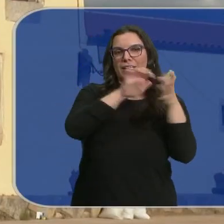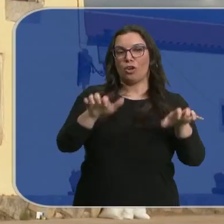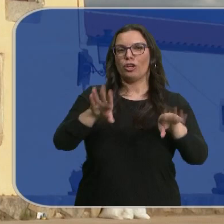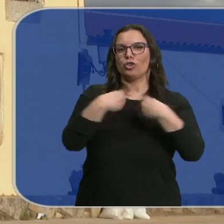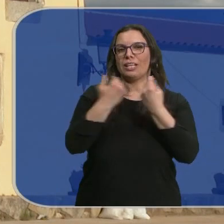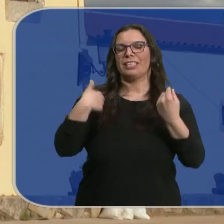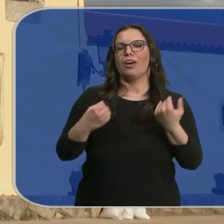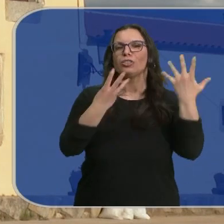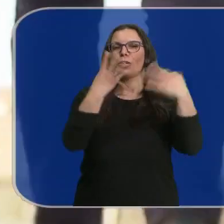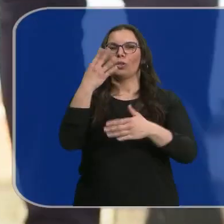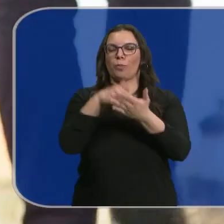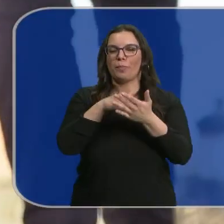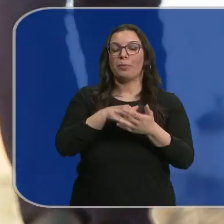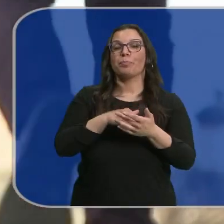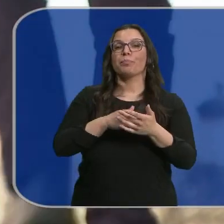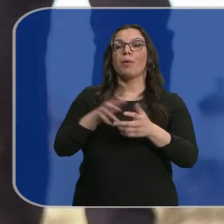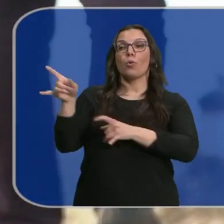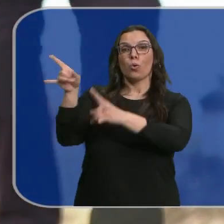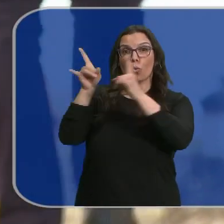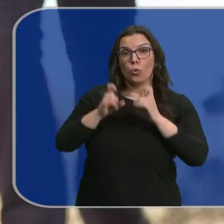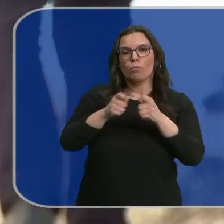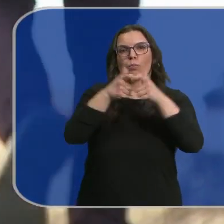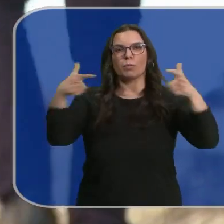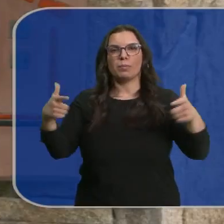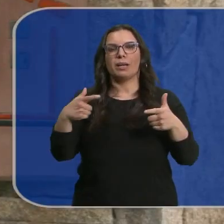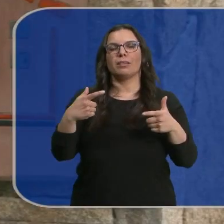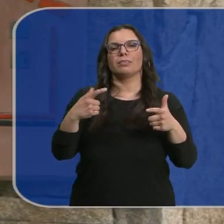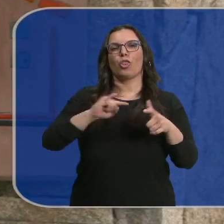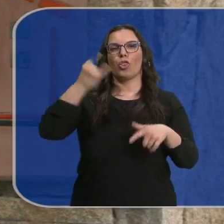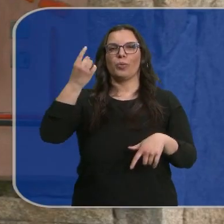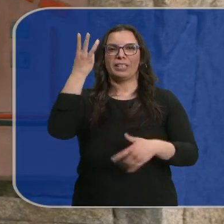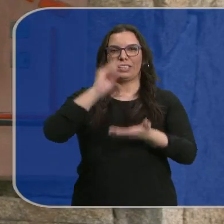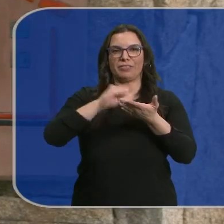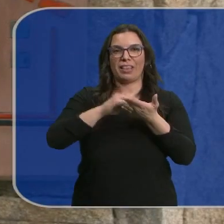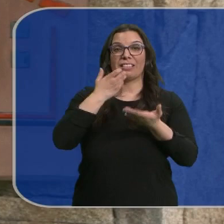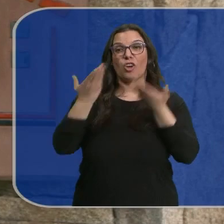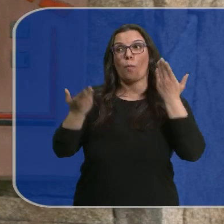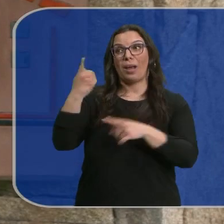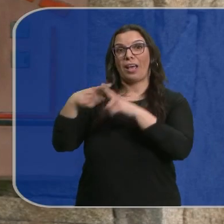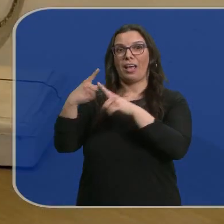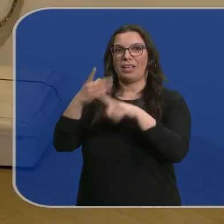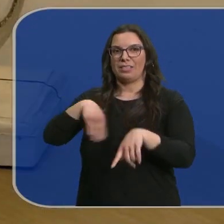84.000. Además la llegada de viajeros ha crecido casi tres veces más que en la media nacional.